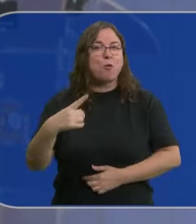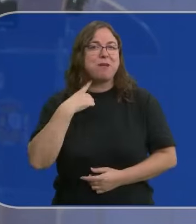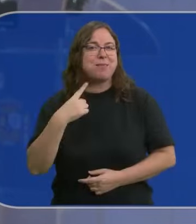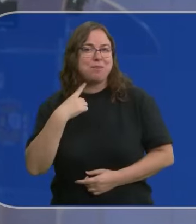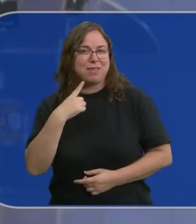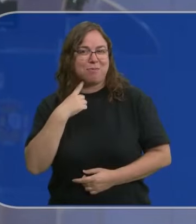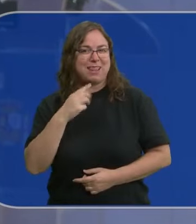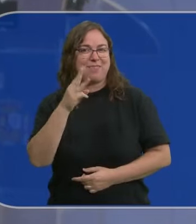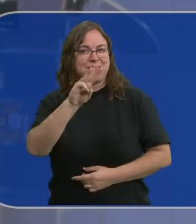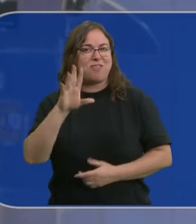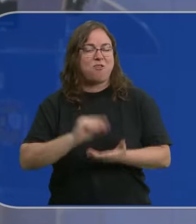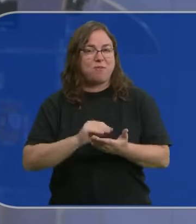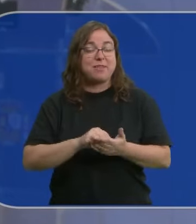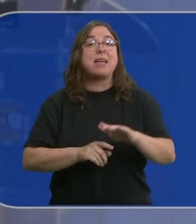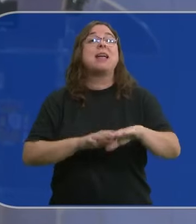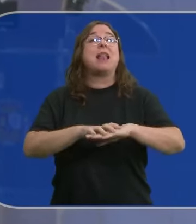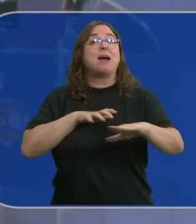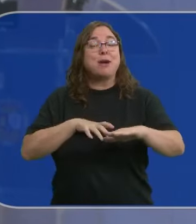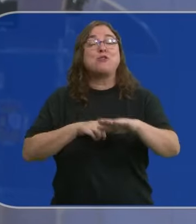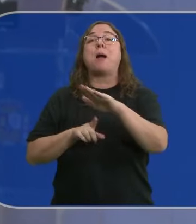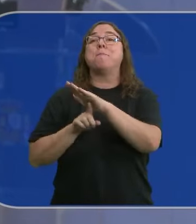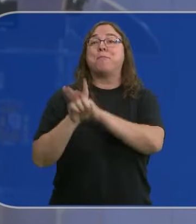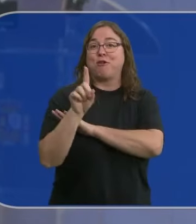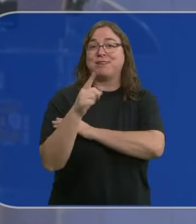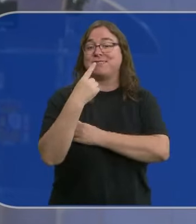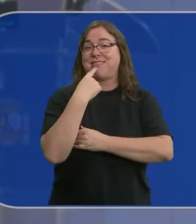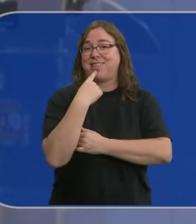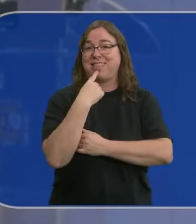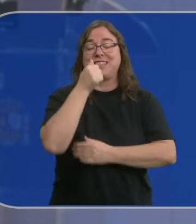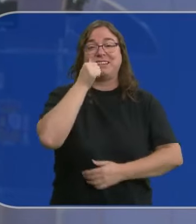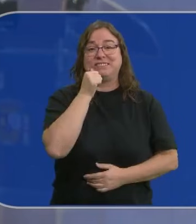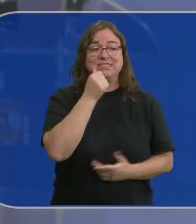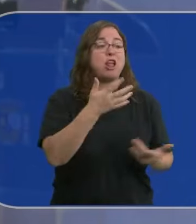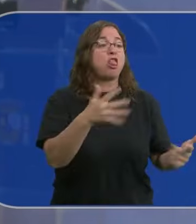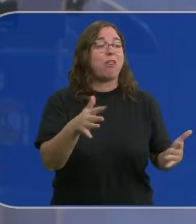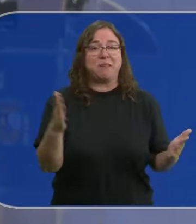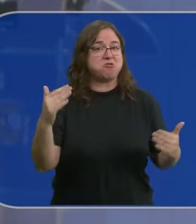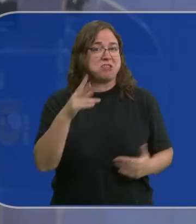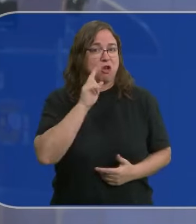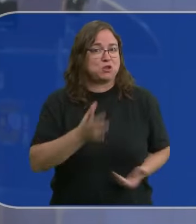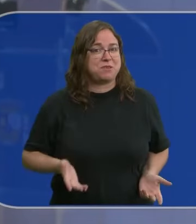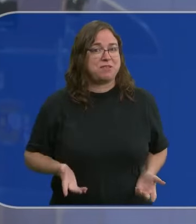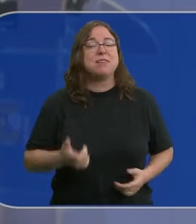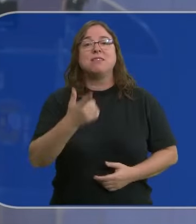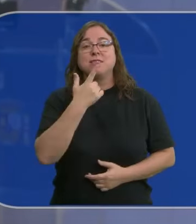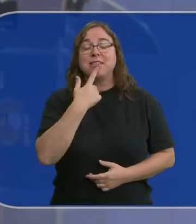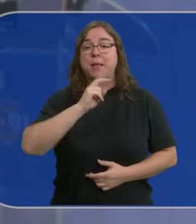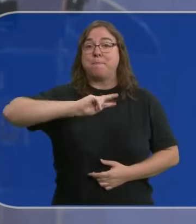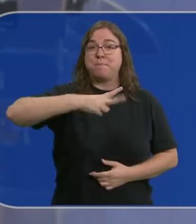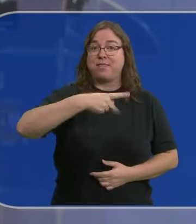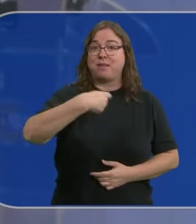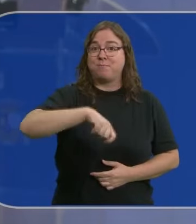y le ha reprochado que la mayoría progresista prometida por Pedro Sánchez no se ve por ninguna parte. Por su parte, la